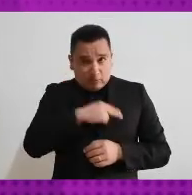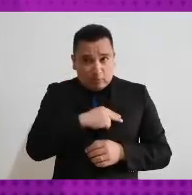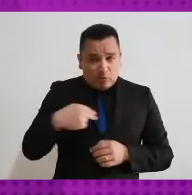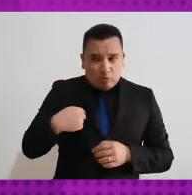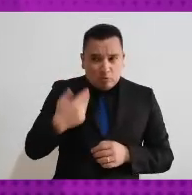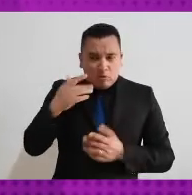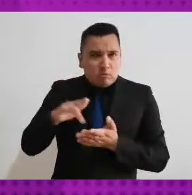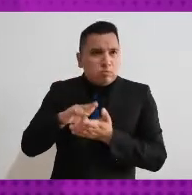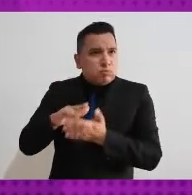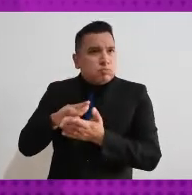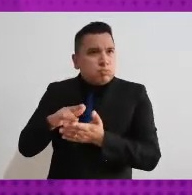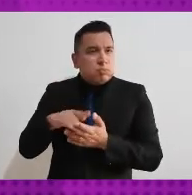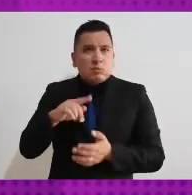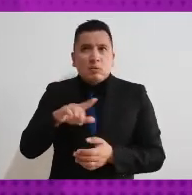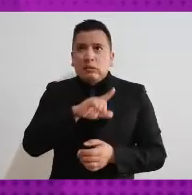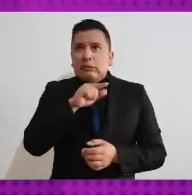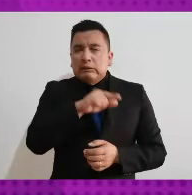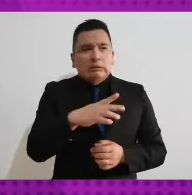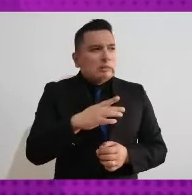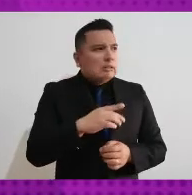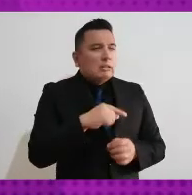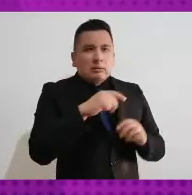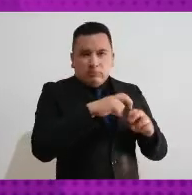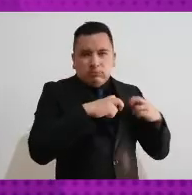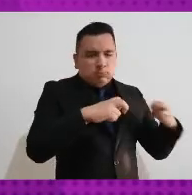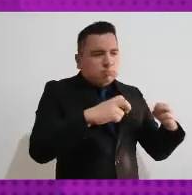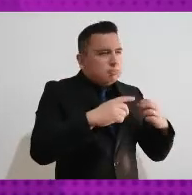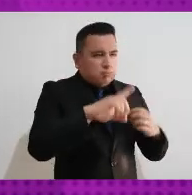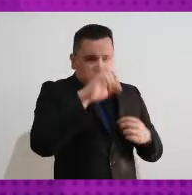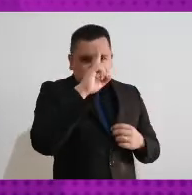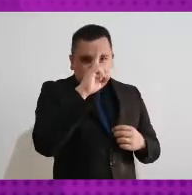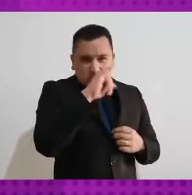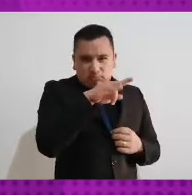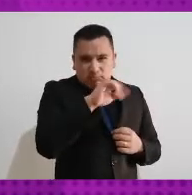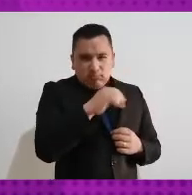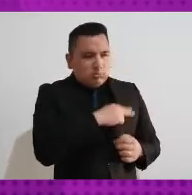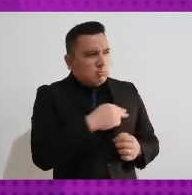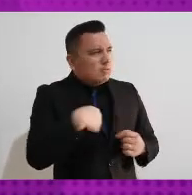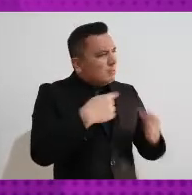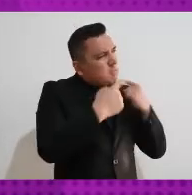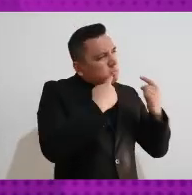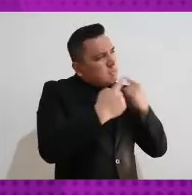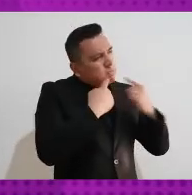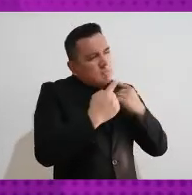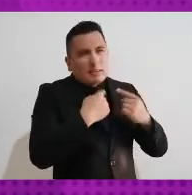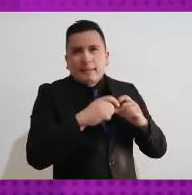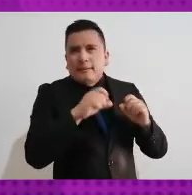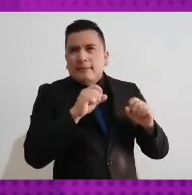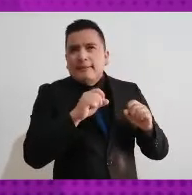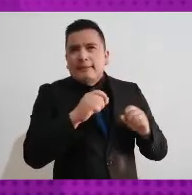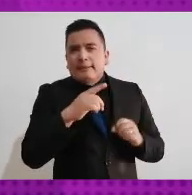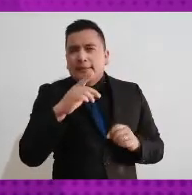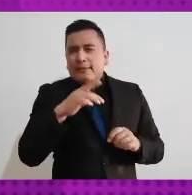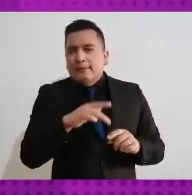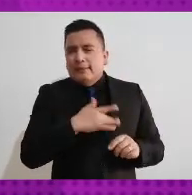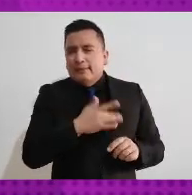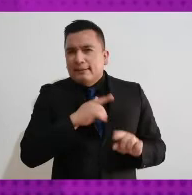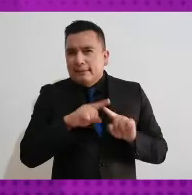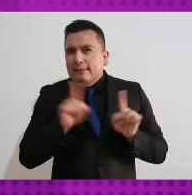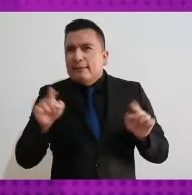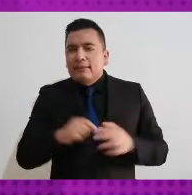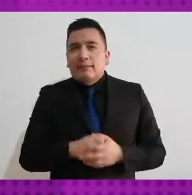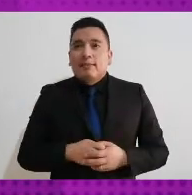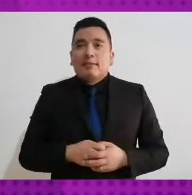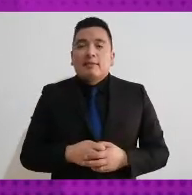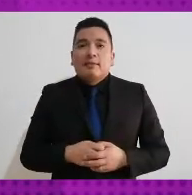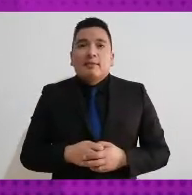tuvimos una discusión al seno del Consejo General e incluso una votación dividida, porque varios consejeros sostenían que